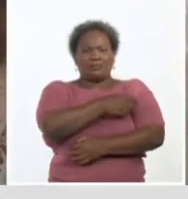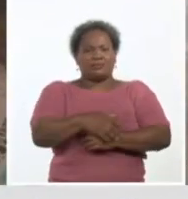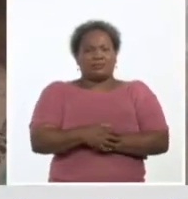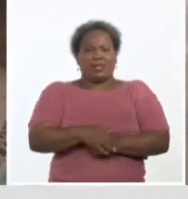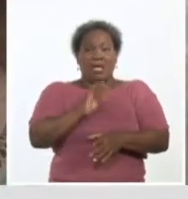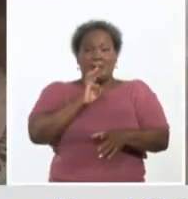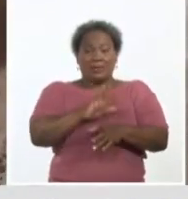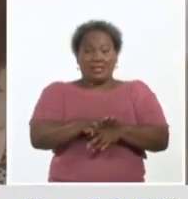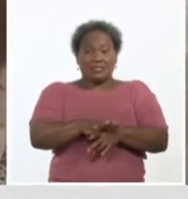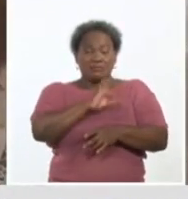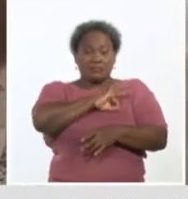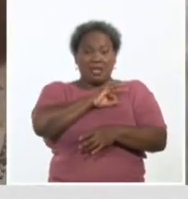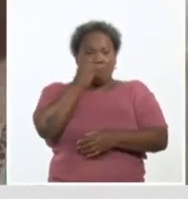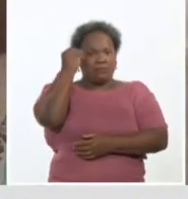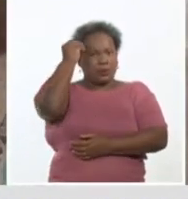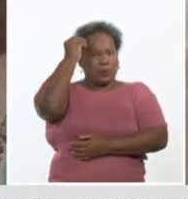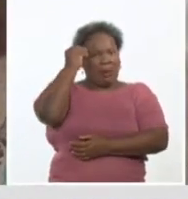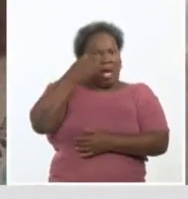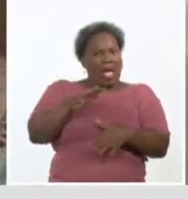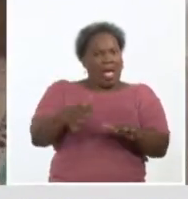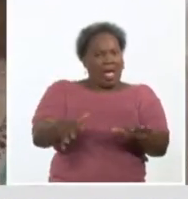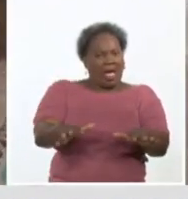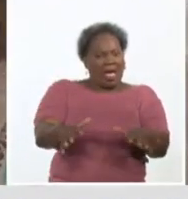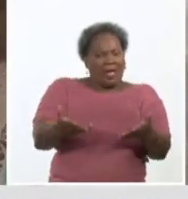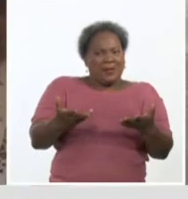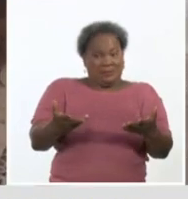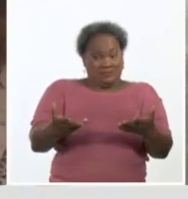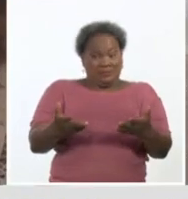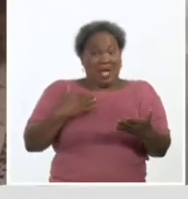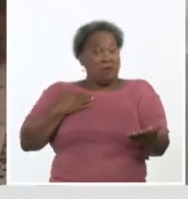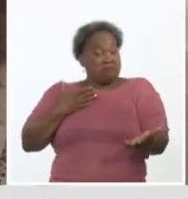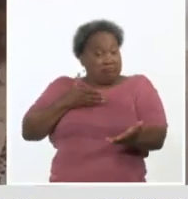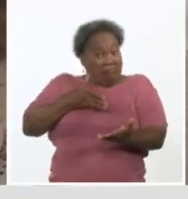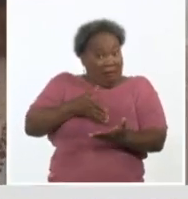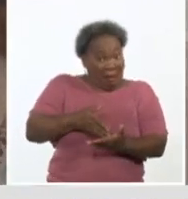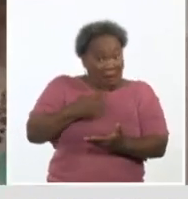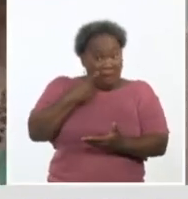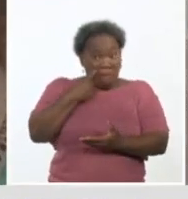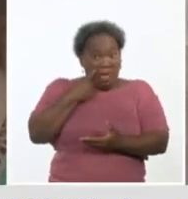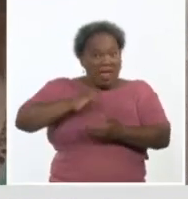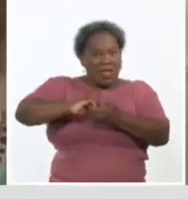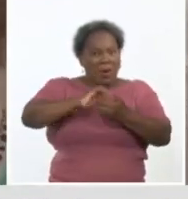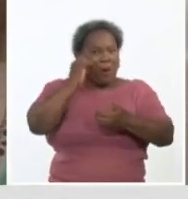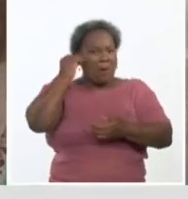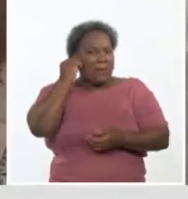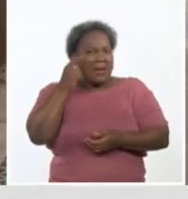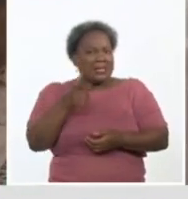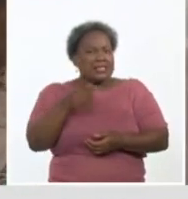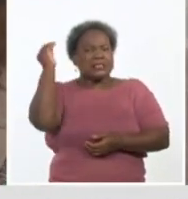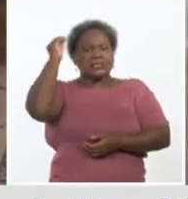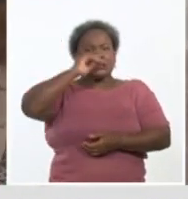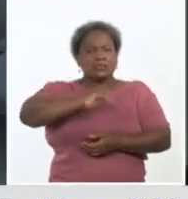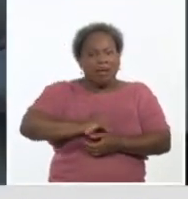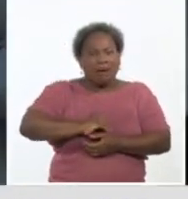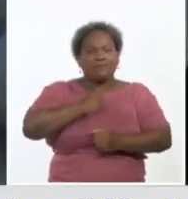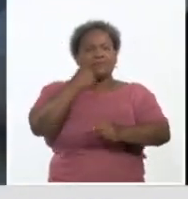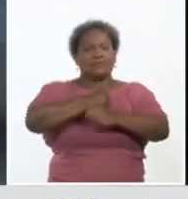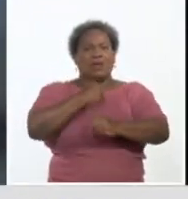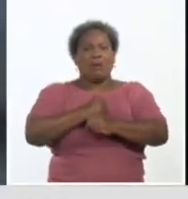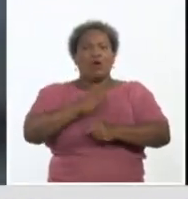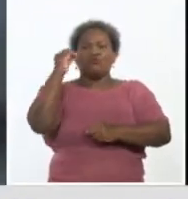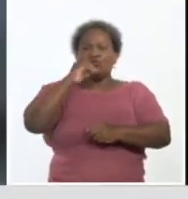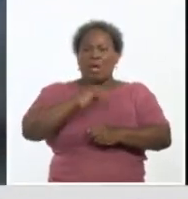sentíamos preocupados, nerviosos, pero al llegar aquí y ver que esta compañera tiene pleno dominio de su trabajo, conoce,